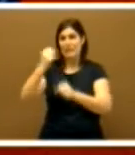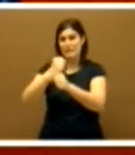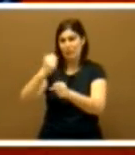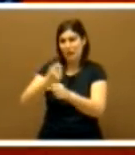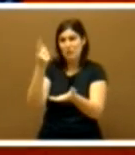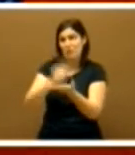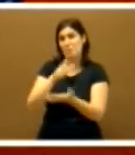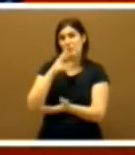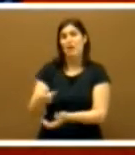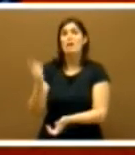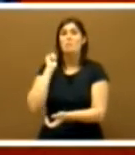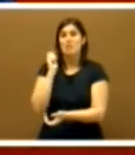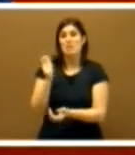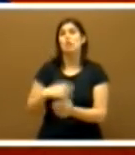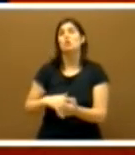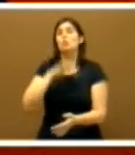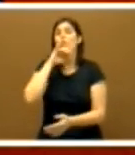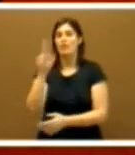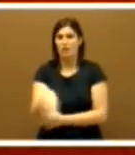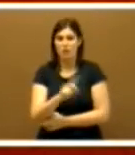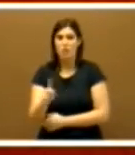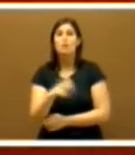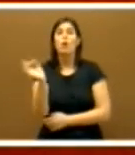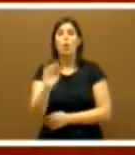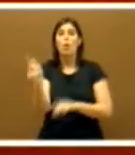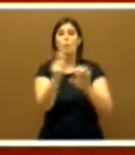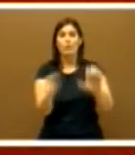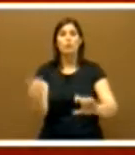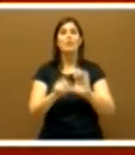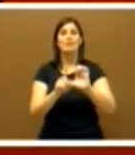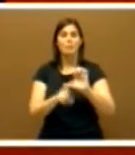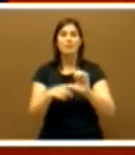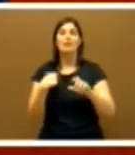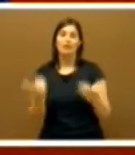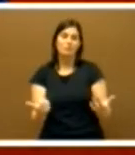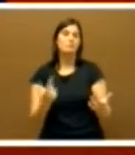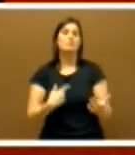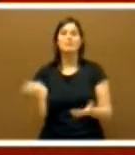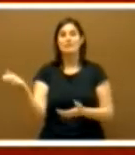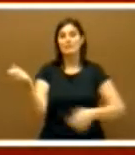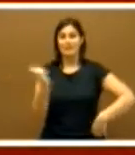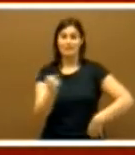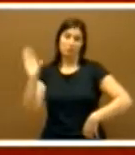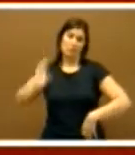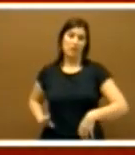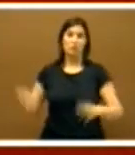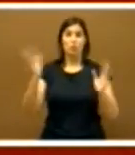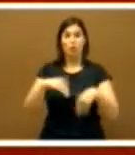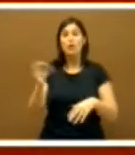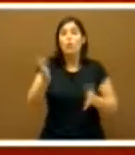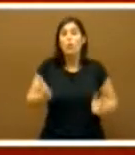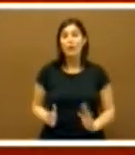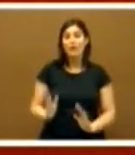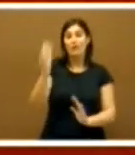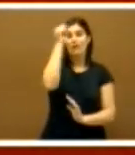pensión, del extremeño que no tiene ingresos, de esa hija o de ese hijo